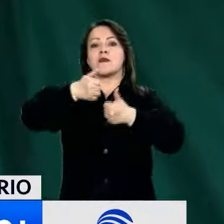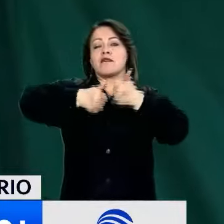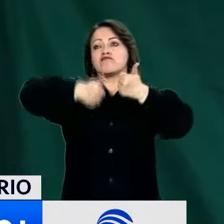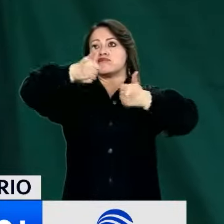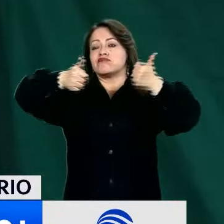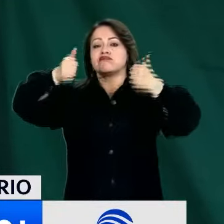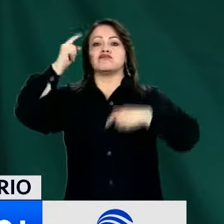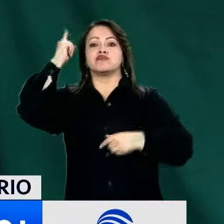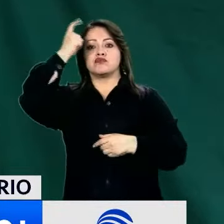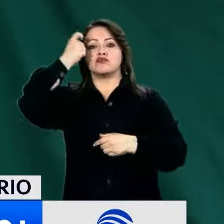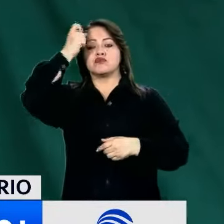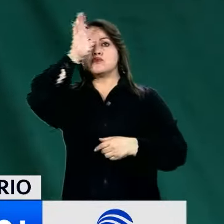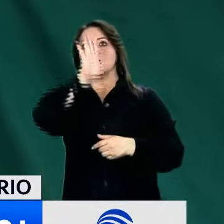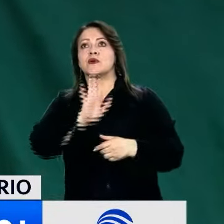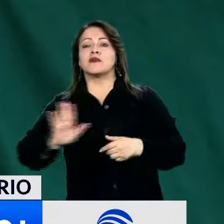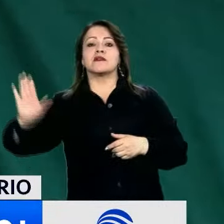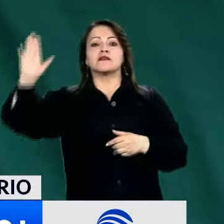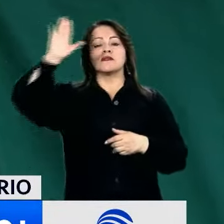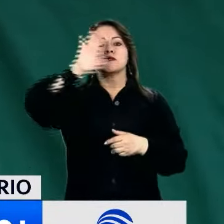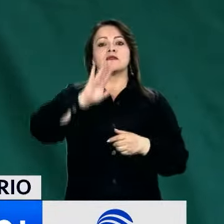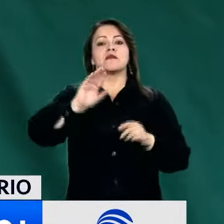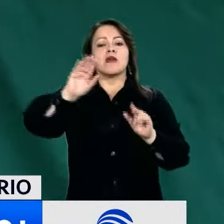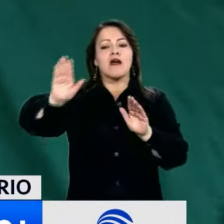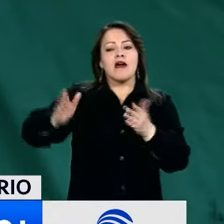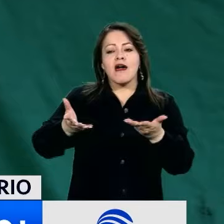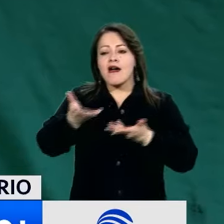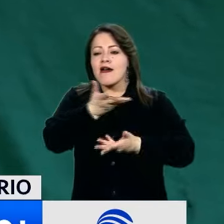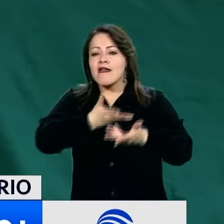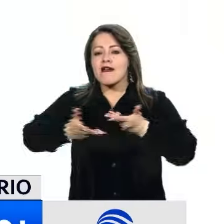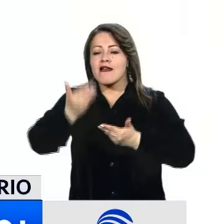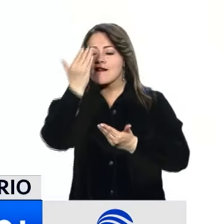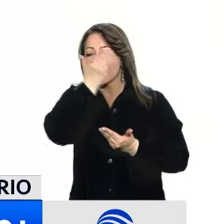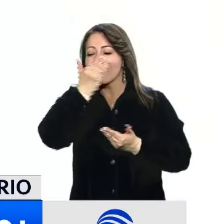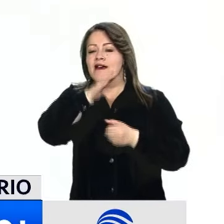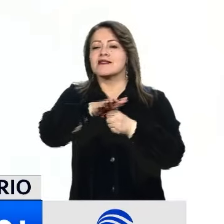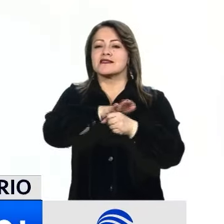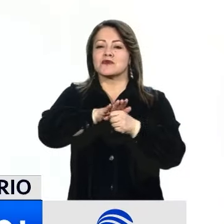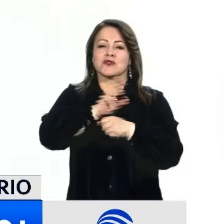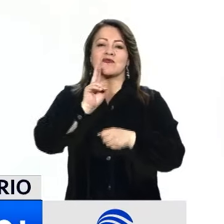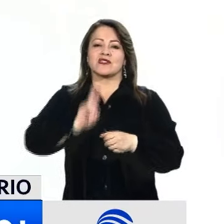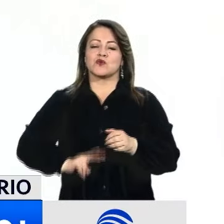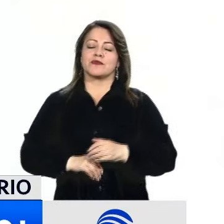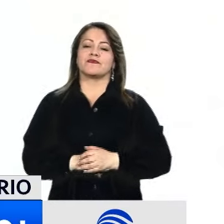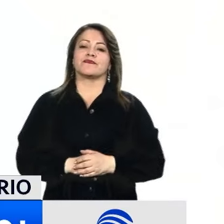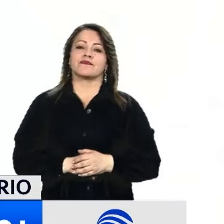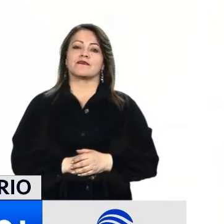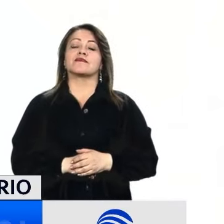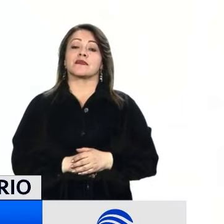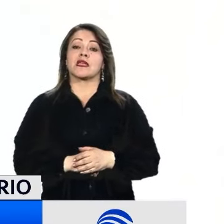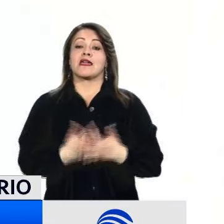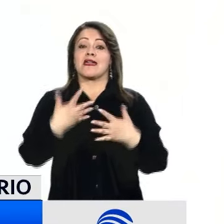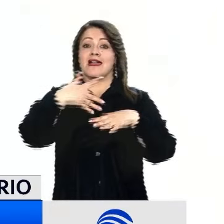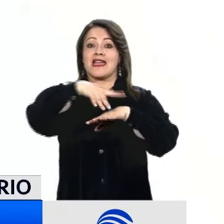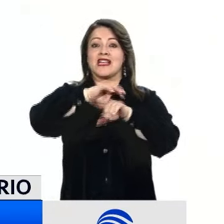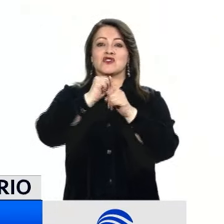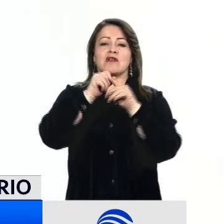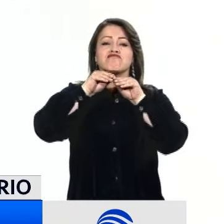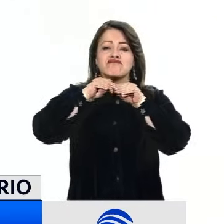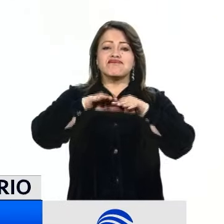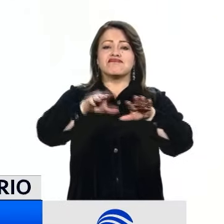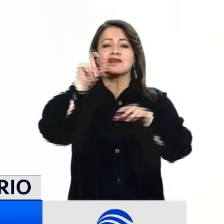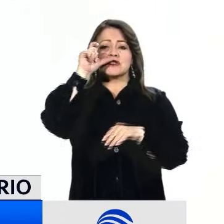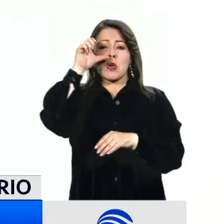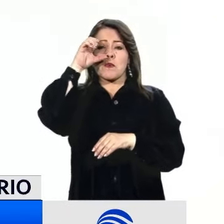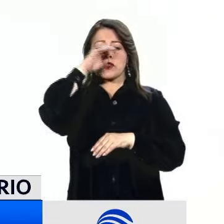funcionarios del gobierno nacional para analizar esta situación. A través de sus redes sociales, el presidente de la república, Gustavo